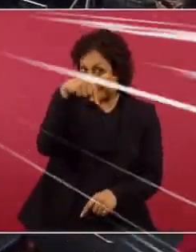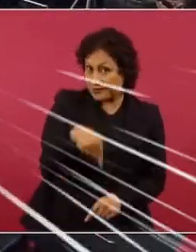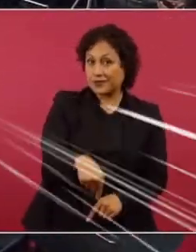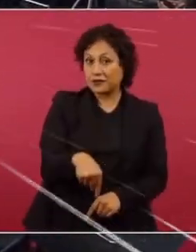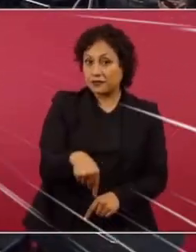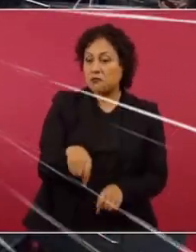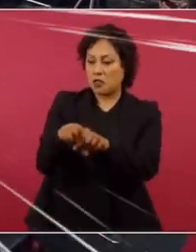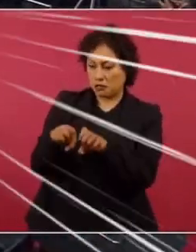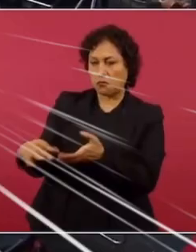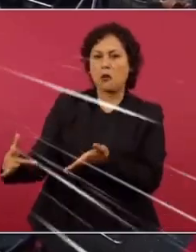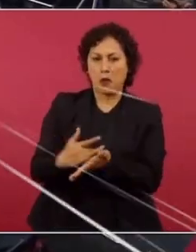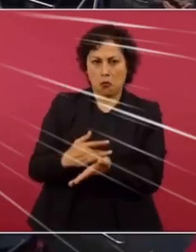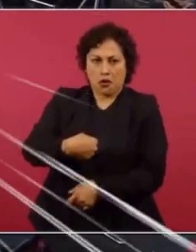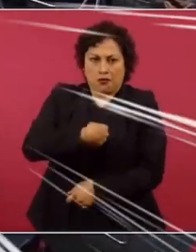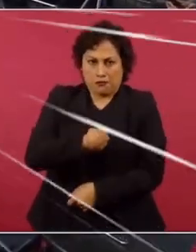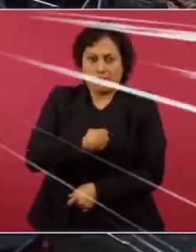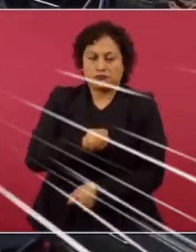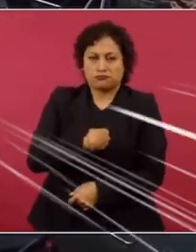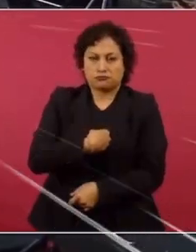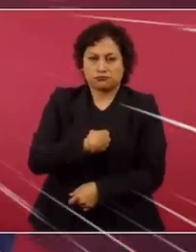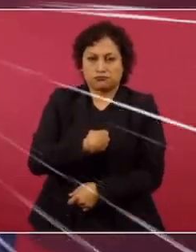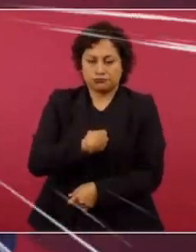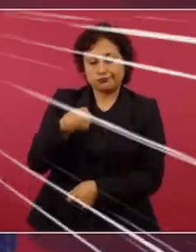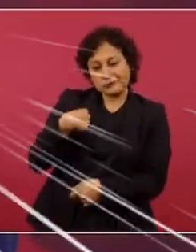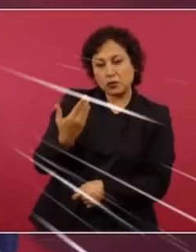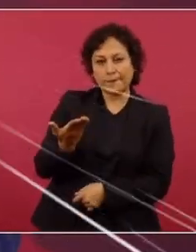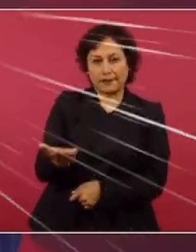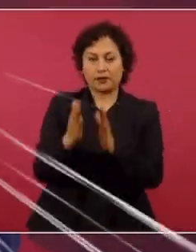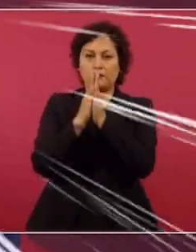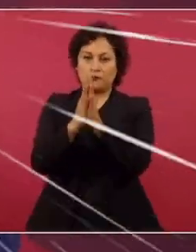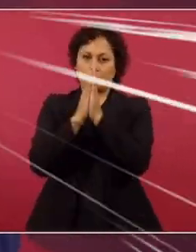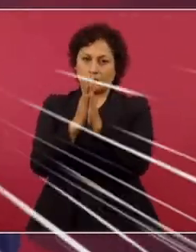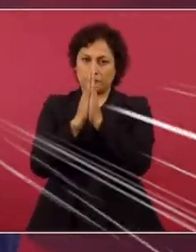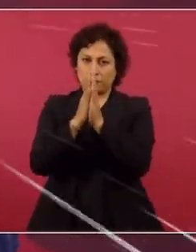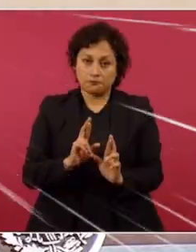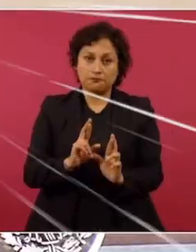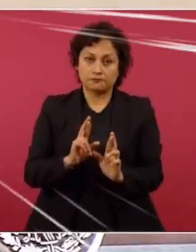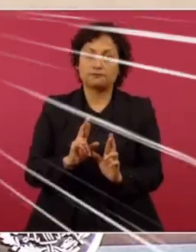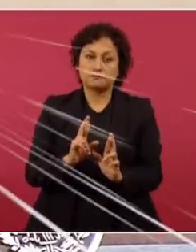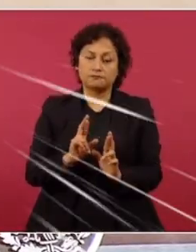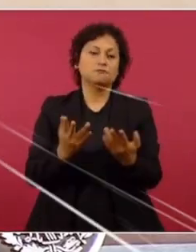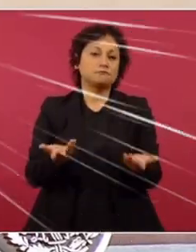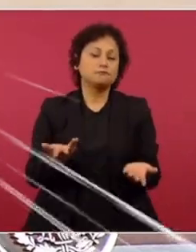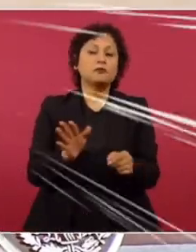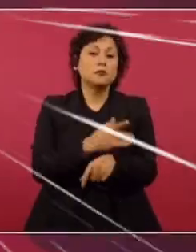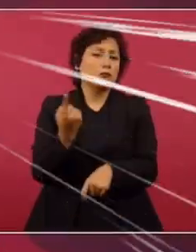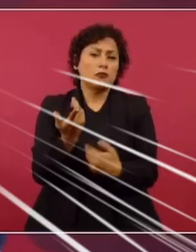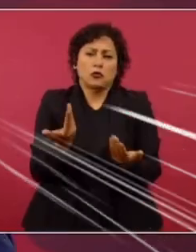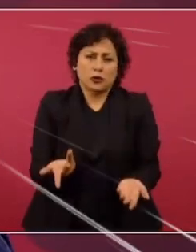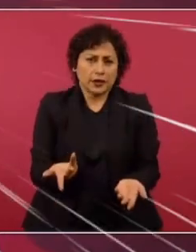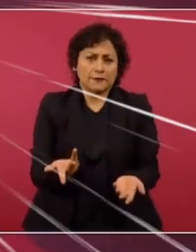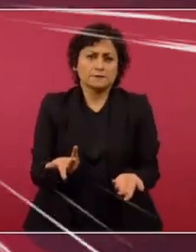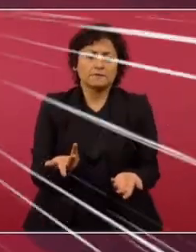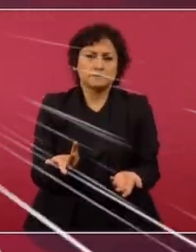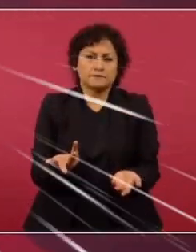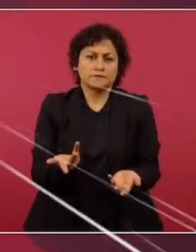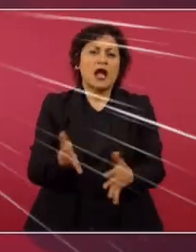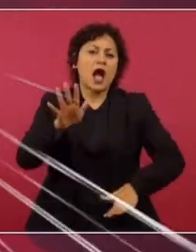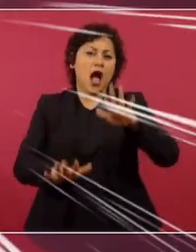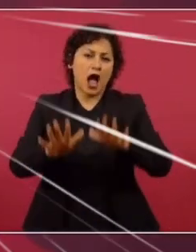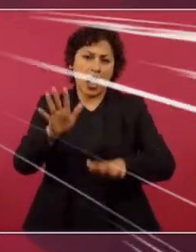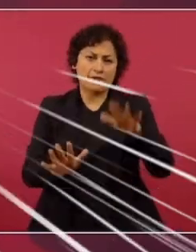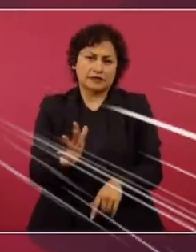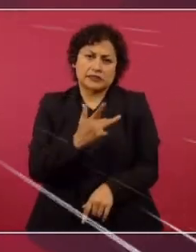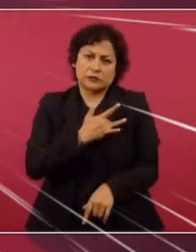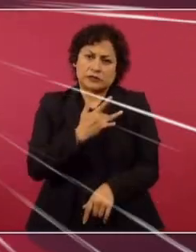me apoyan, pedirles que seamos respetuosos, que aunque tengamos el corazón caliente, la